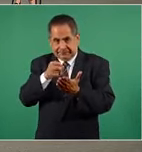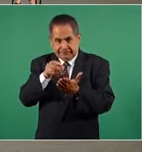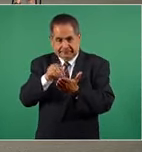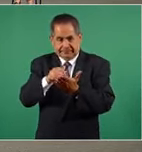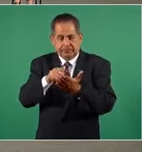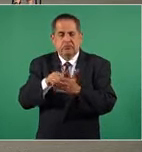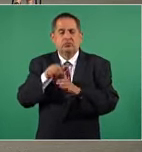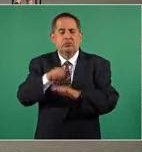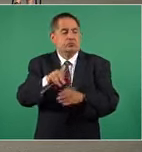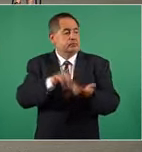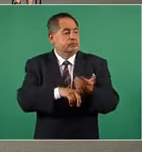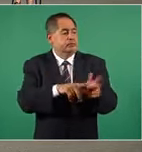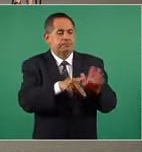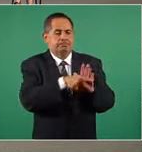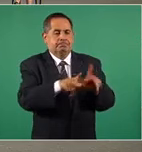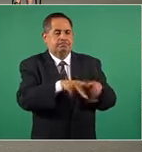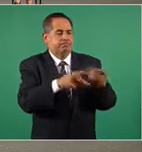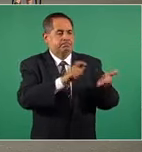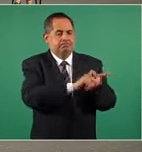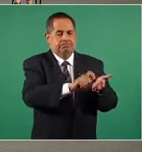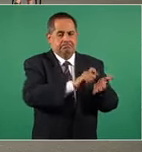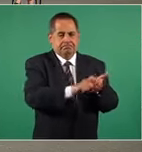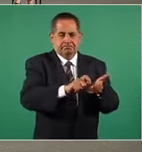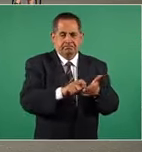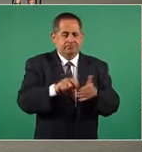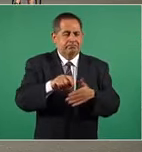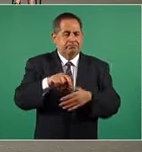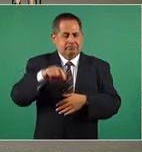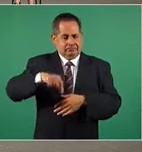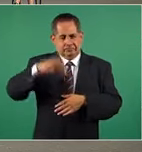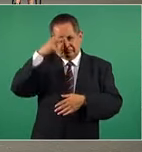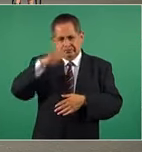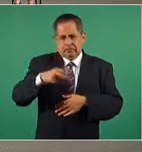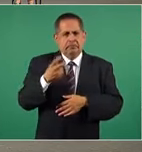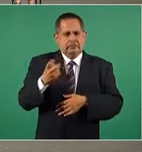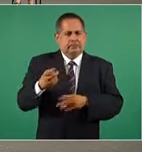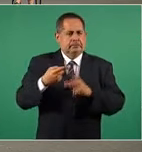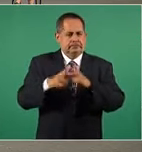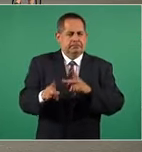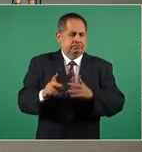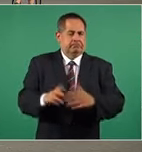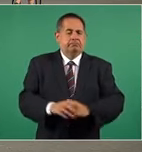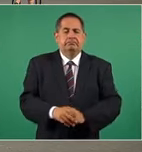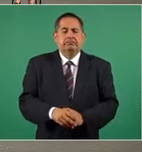la prensa en México. Así empieza el capítulo.